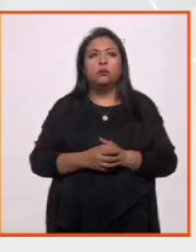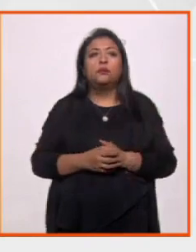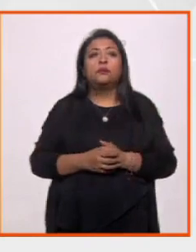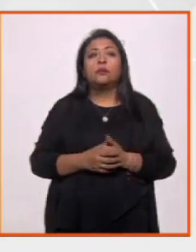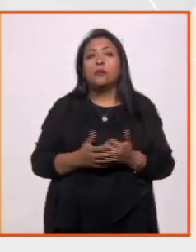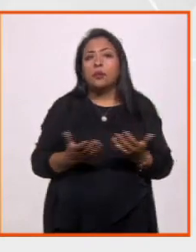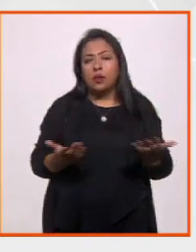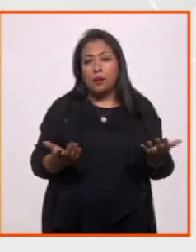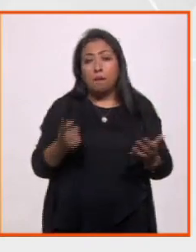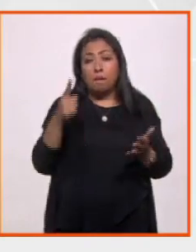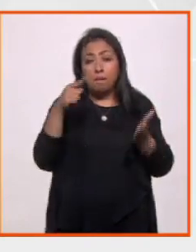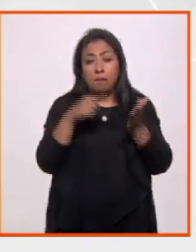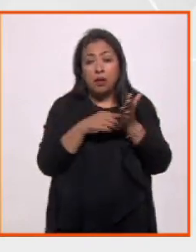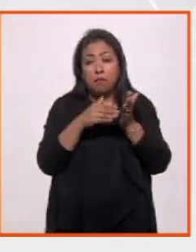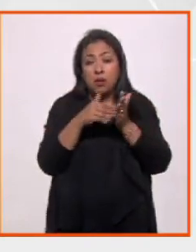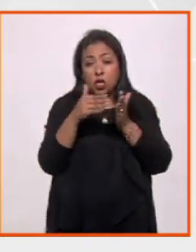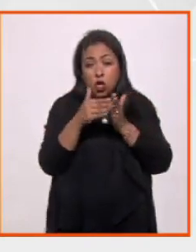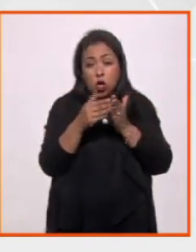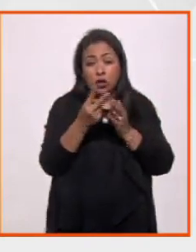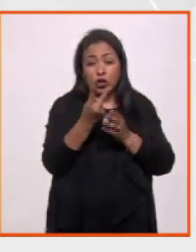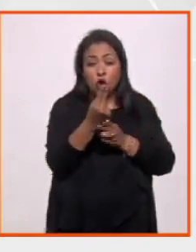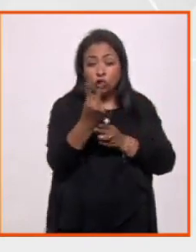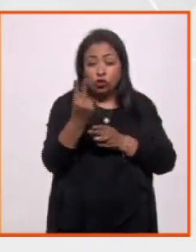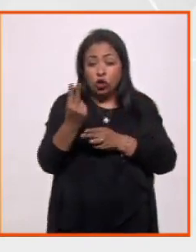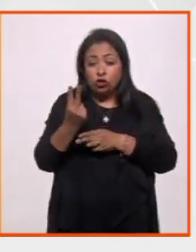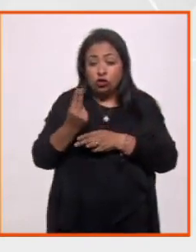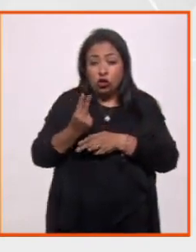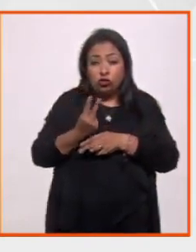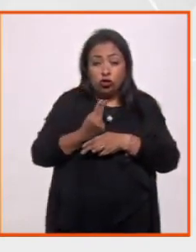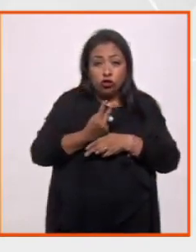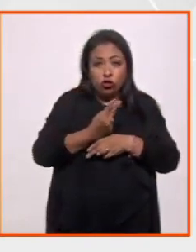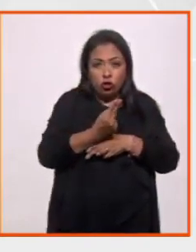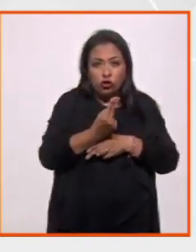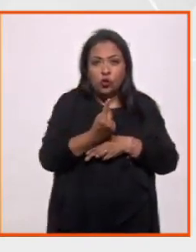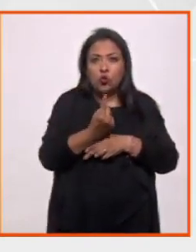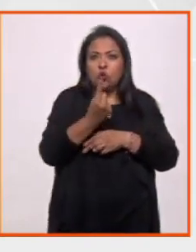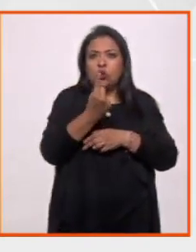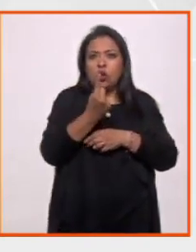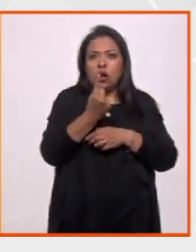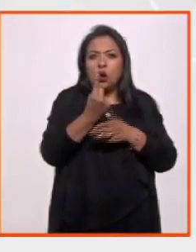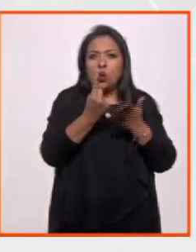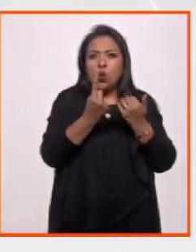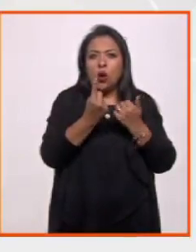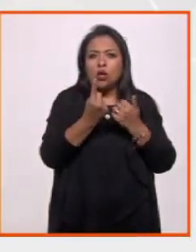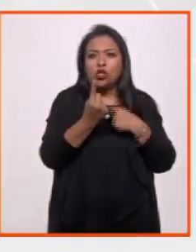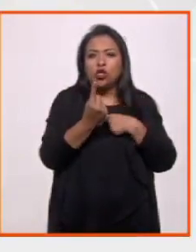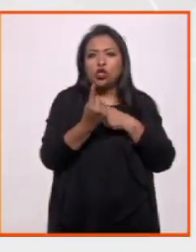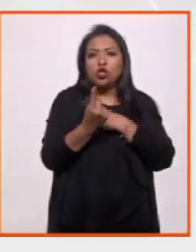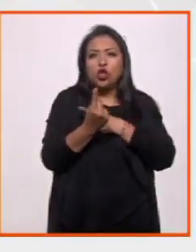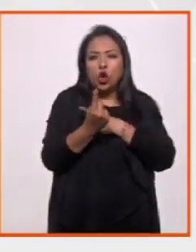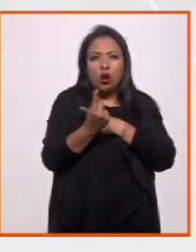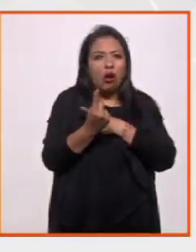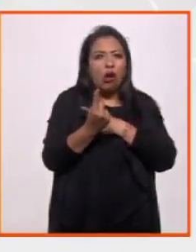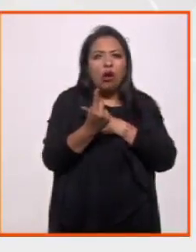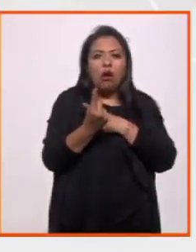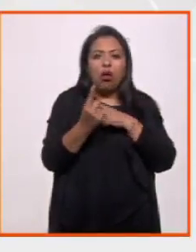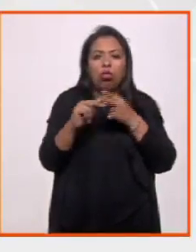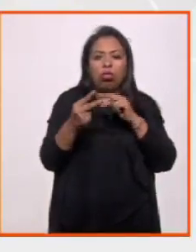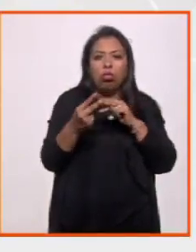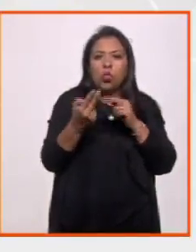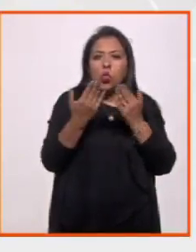No obstante, de cada mil millones de parejitas, de partículas y antipartículas, había una que no tenía su anti, una solterita que no tenía su